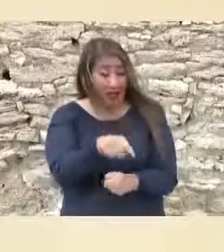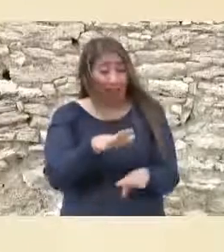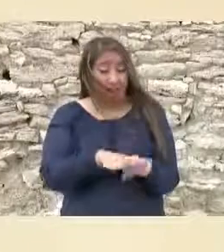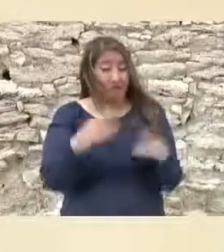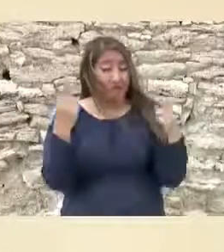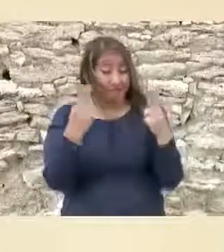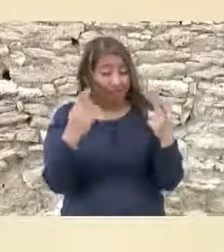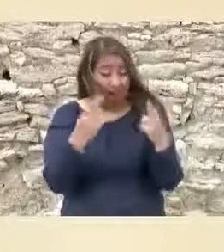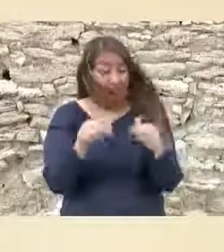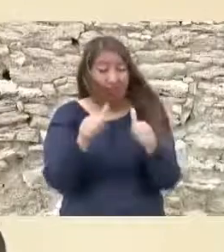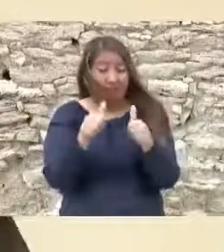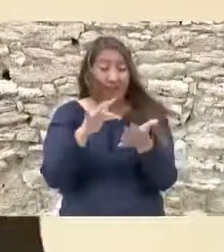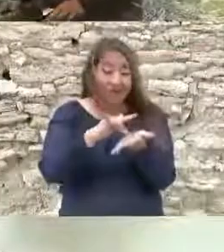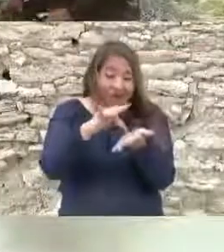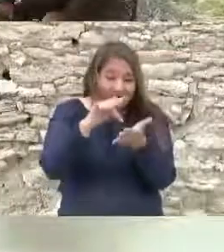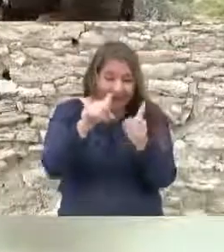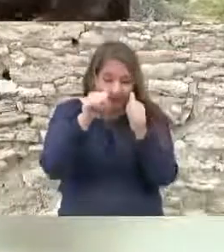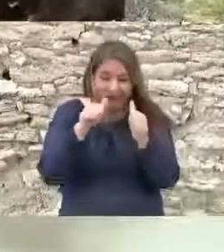Por su atención, muchas gracias.